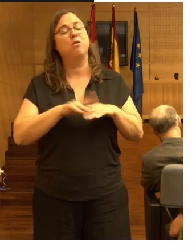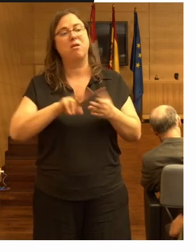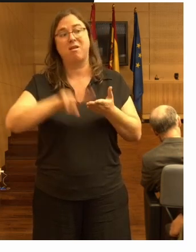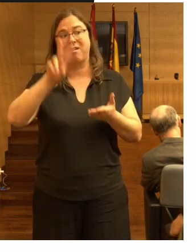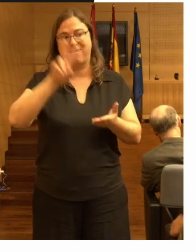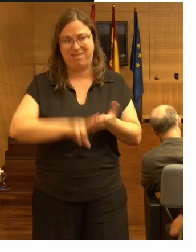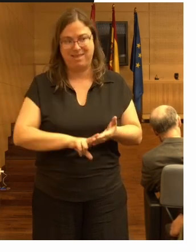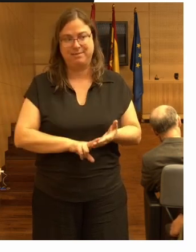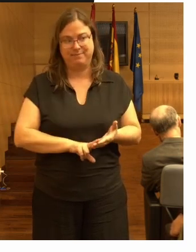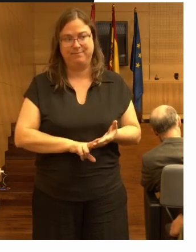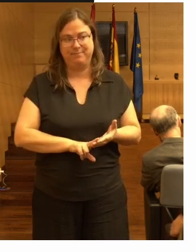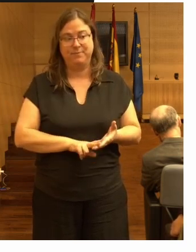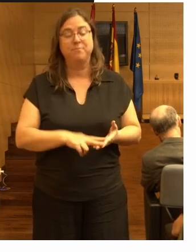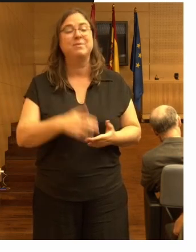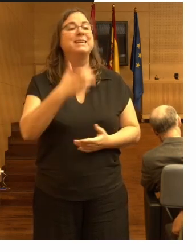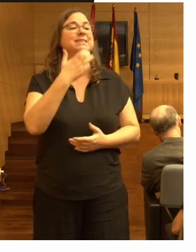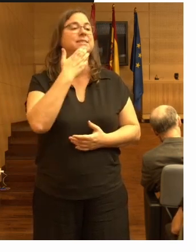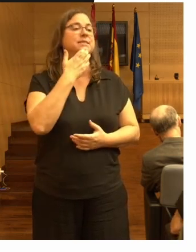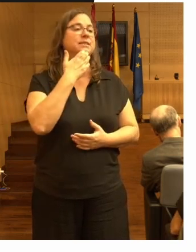centro